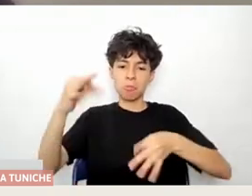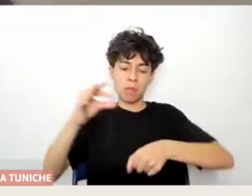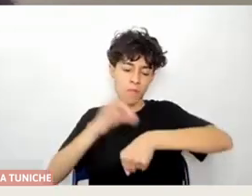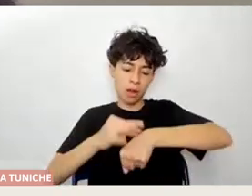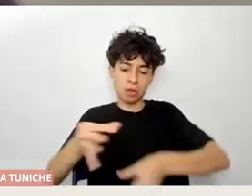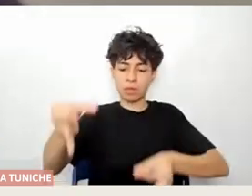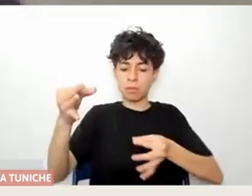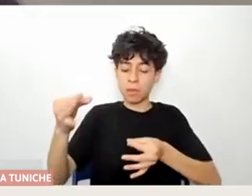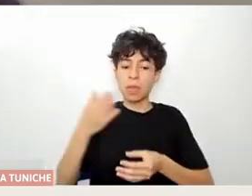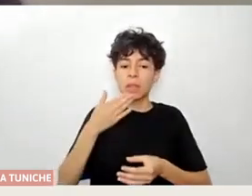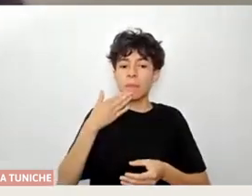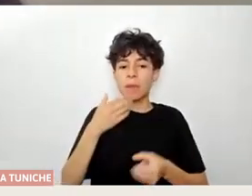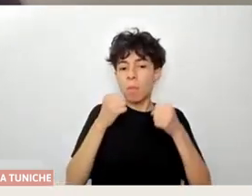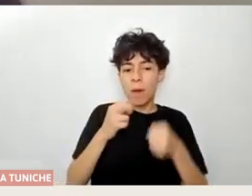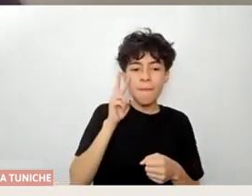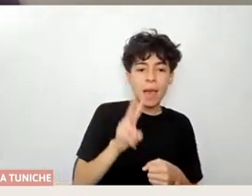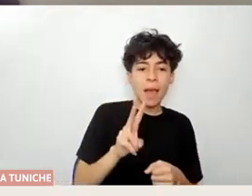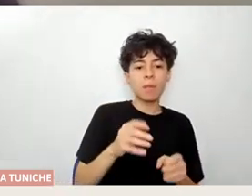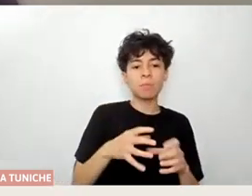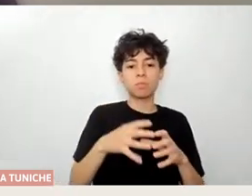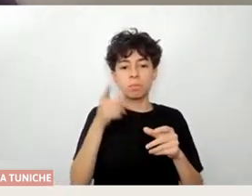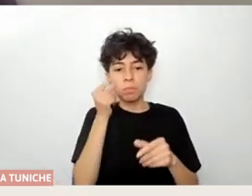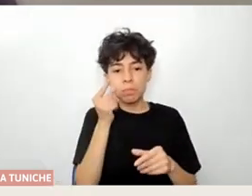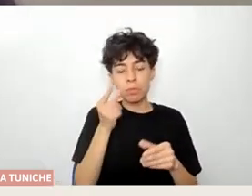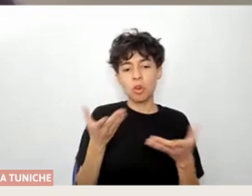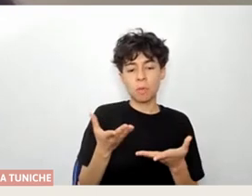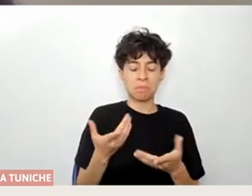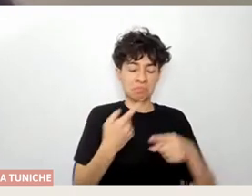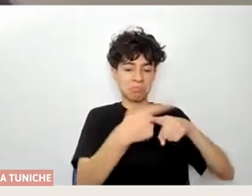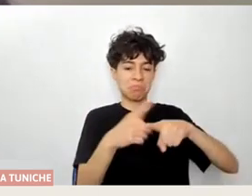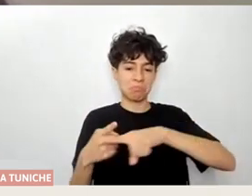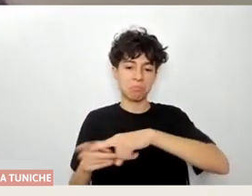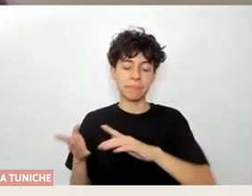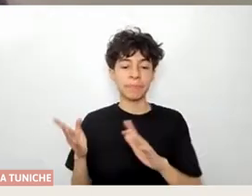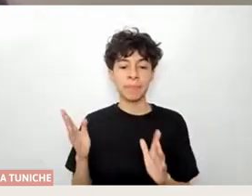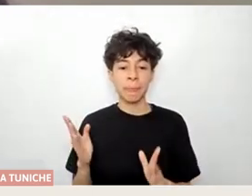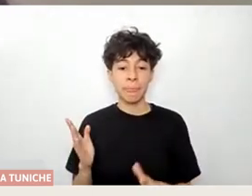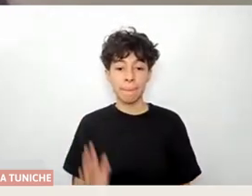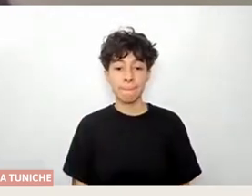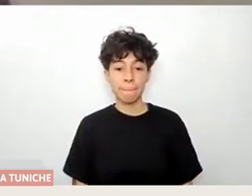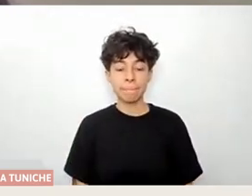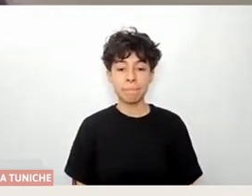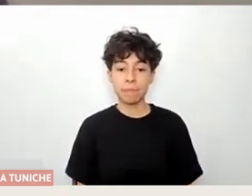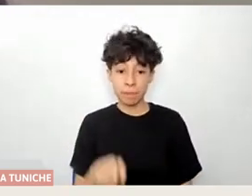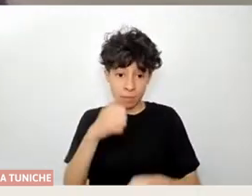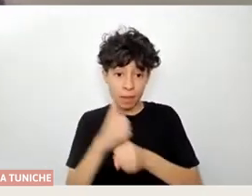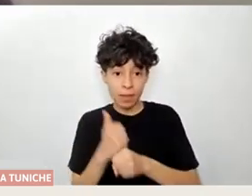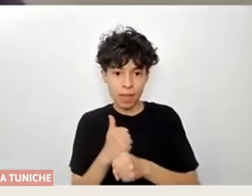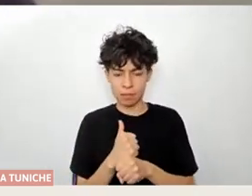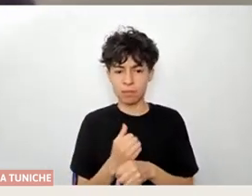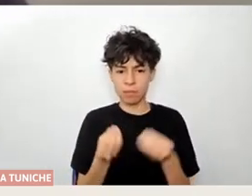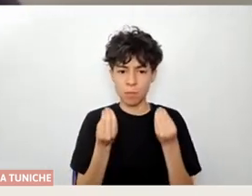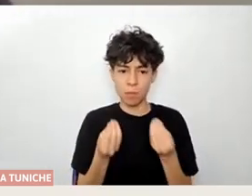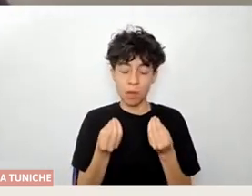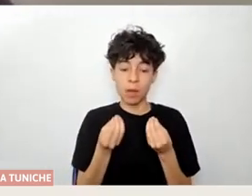visual que tengan. Pero me gustó el taller porque pudo abordar a la gama de